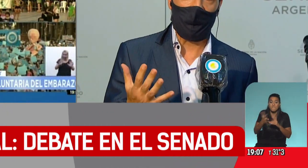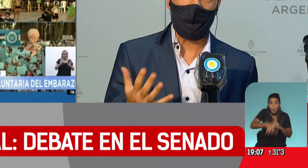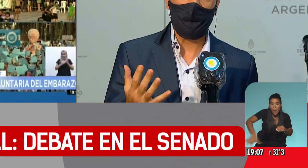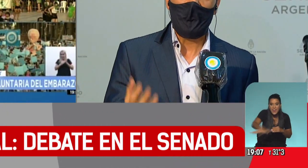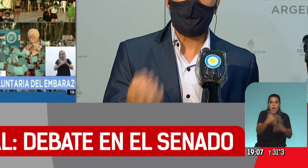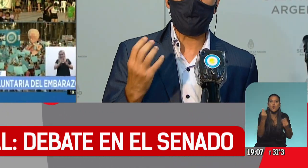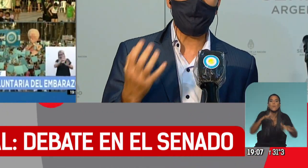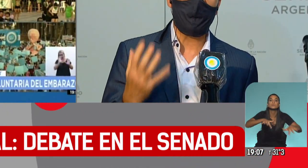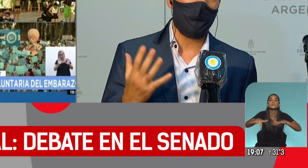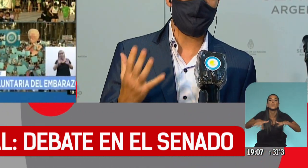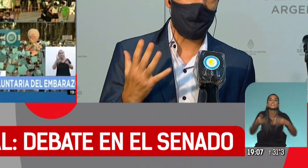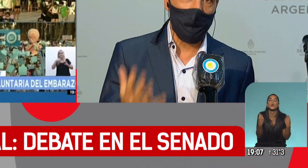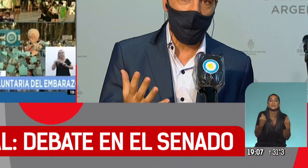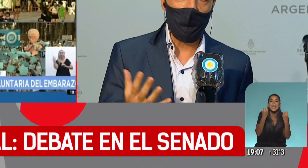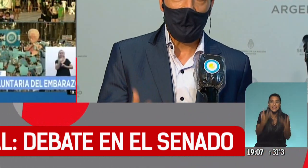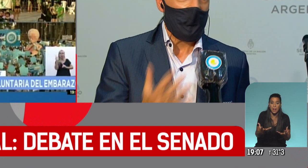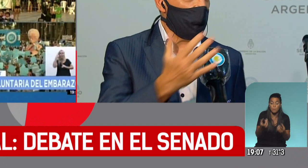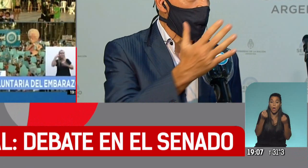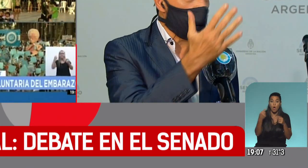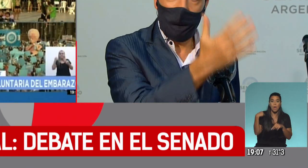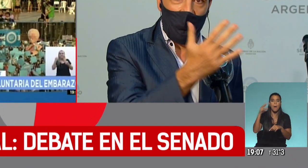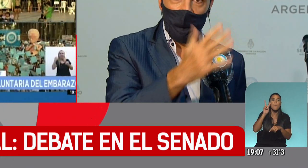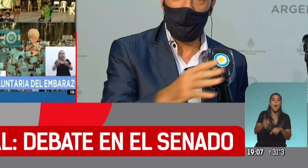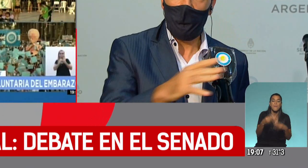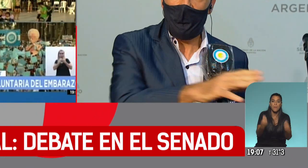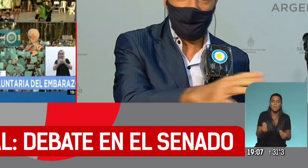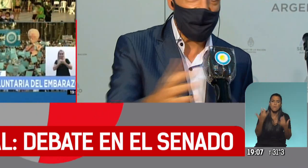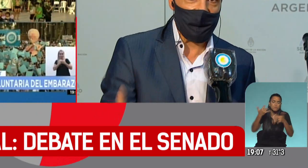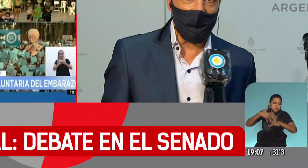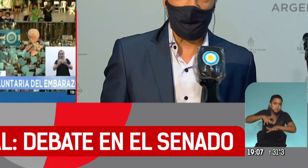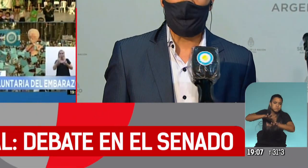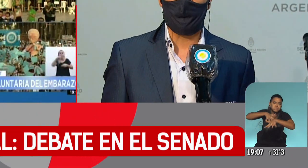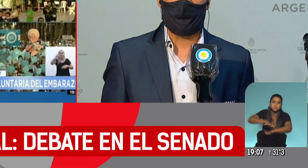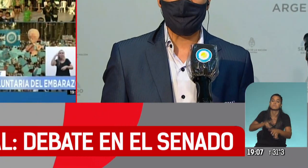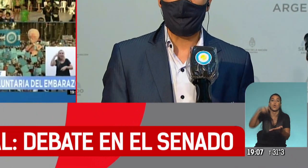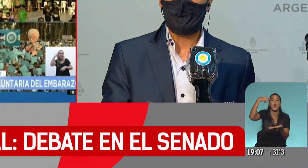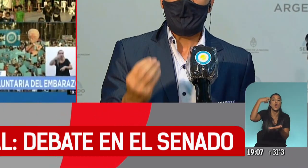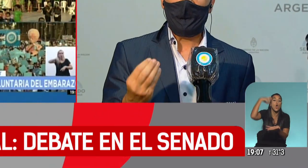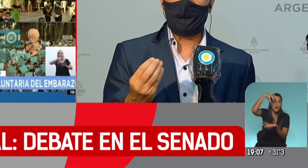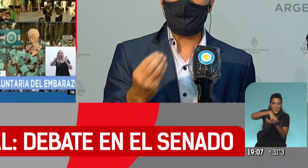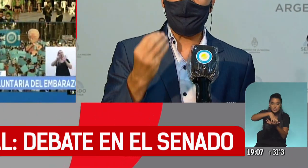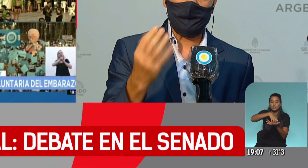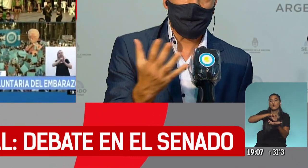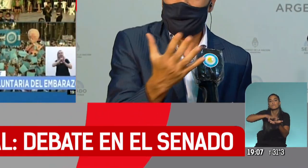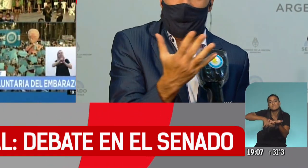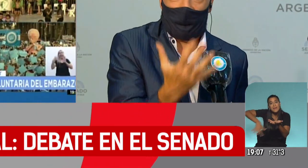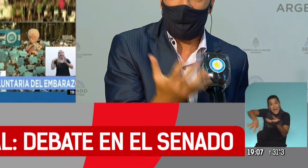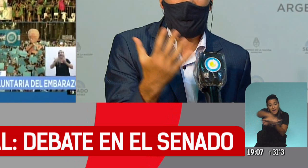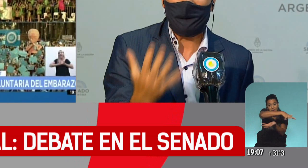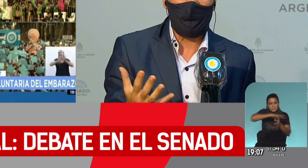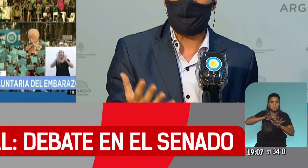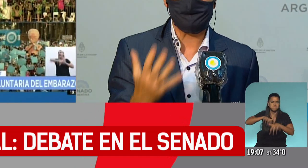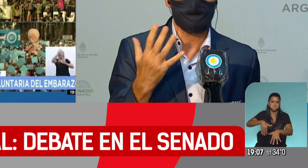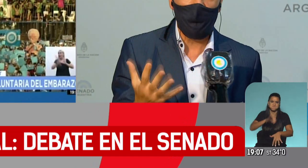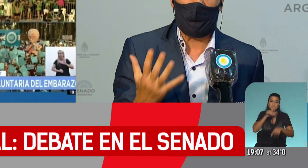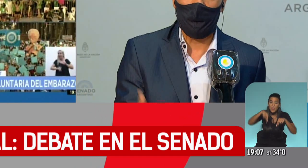vamos a ir ahí, porque hay una multitud colmando las adyacencias del Congreso, y la verdad